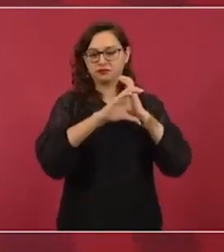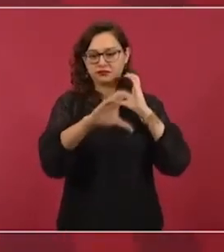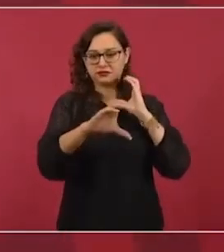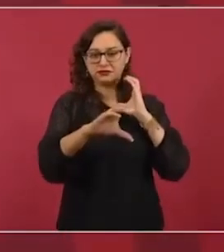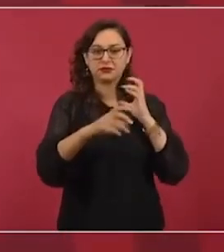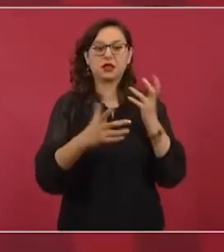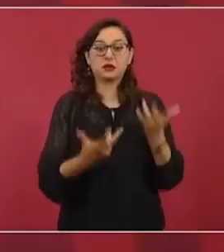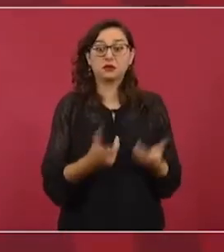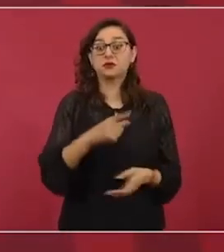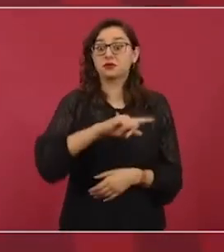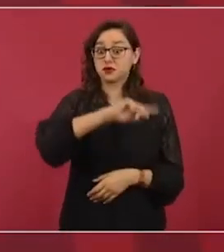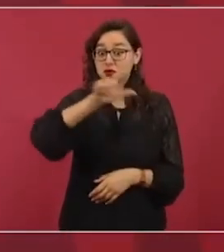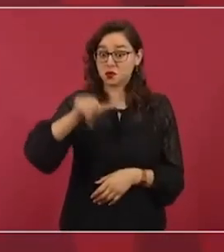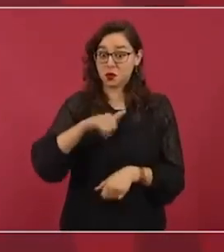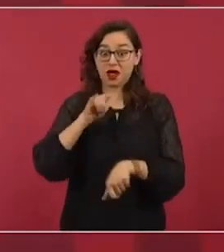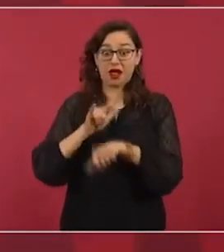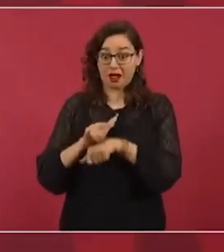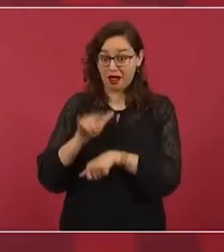aviones